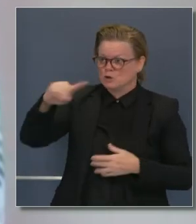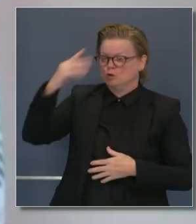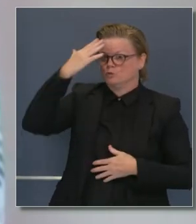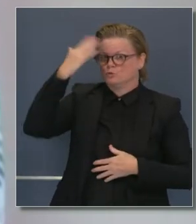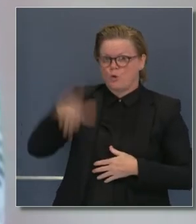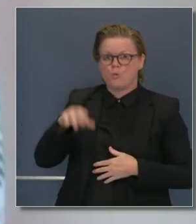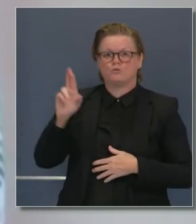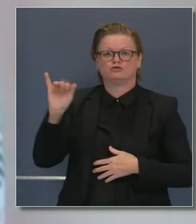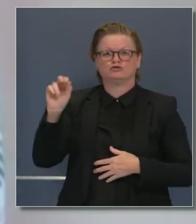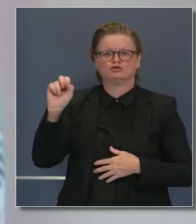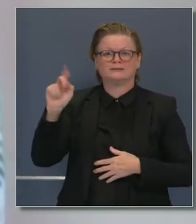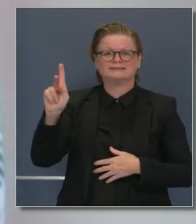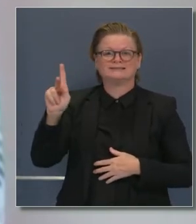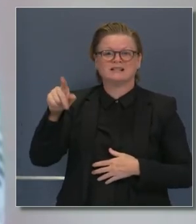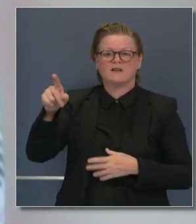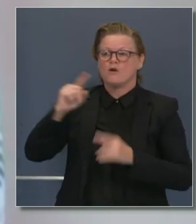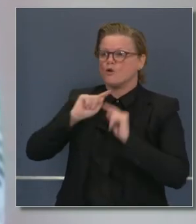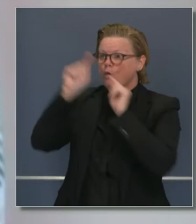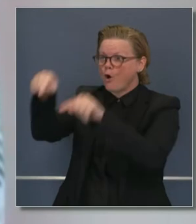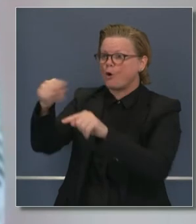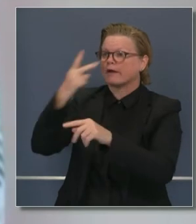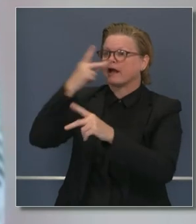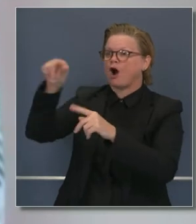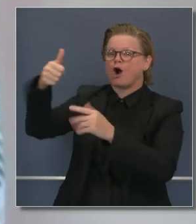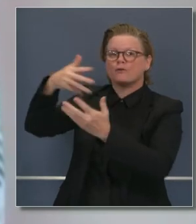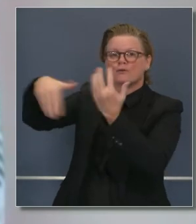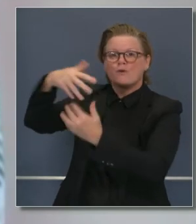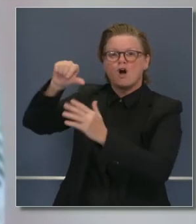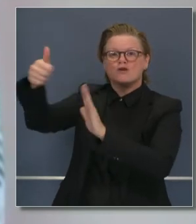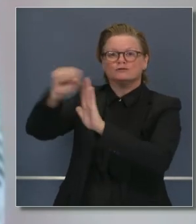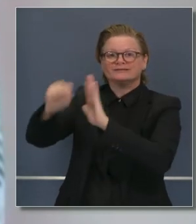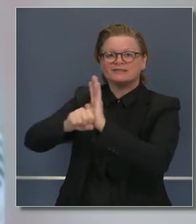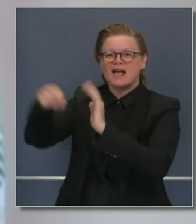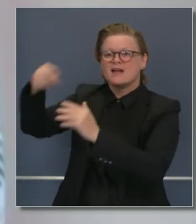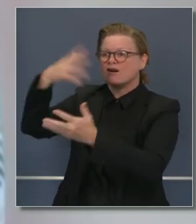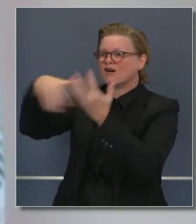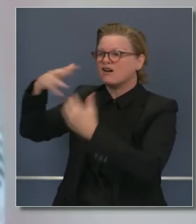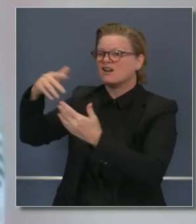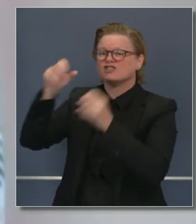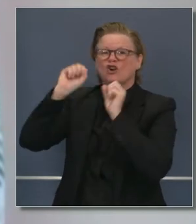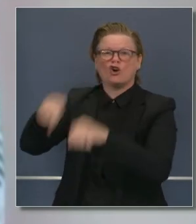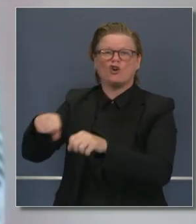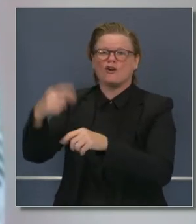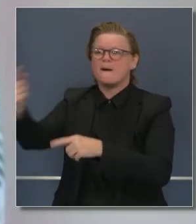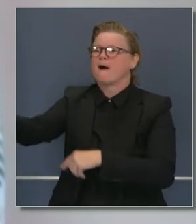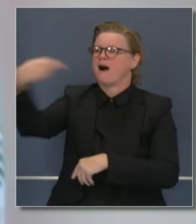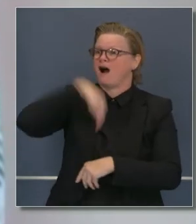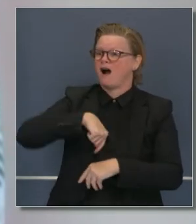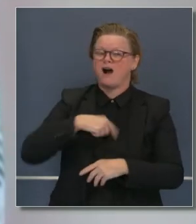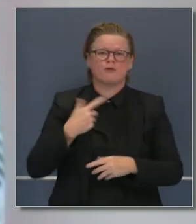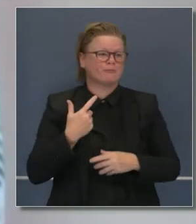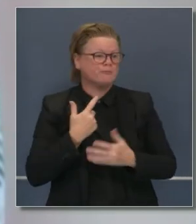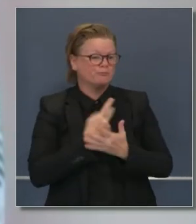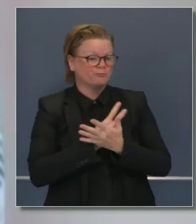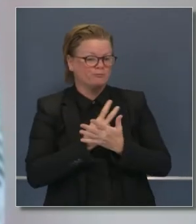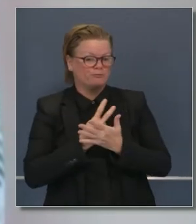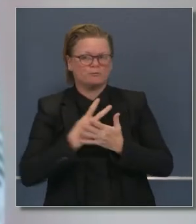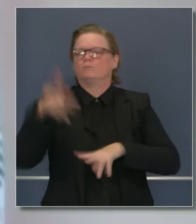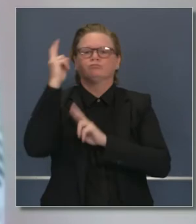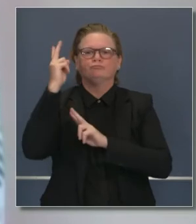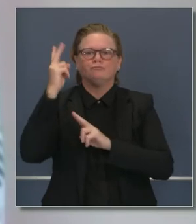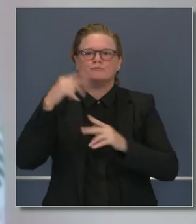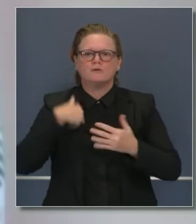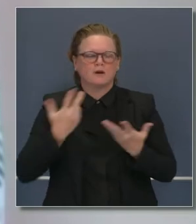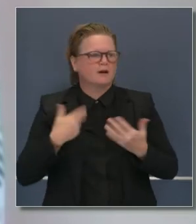la aglomeración con otras personas está impulsando la propagación. Con el nivel de casos